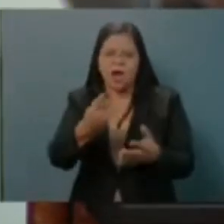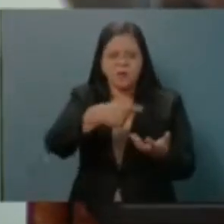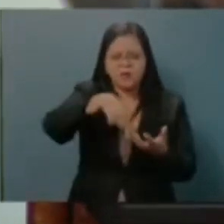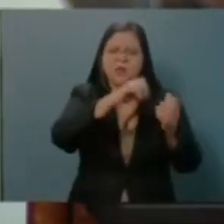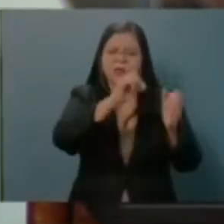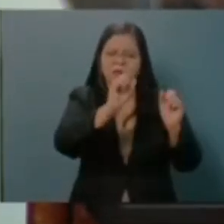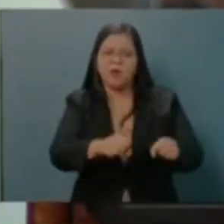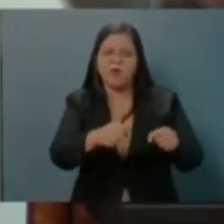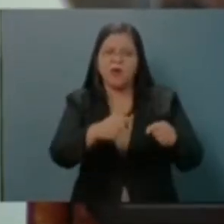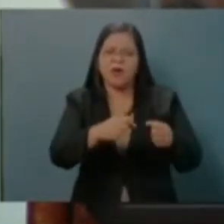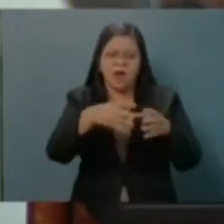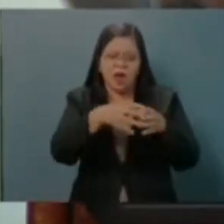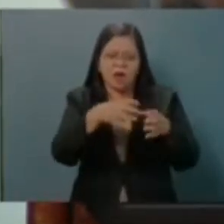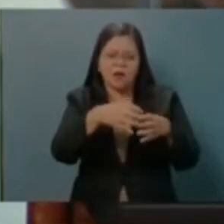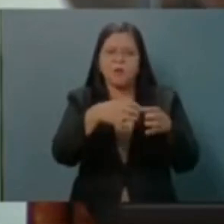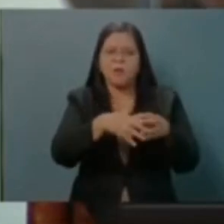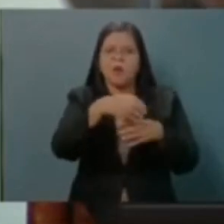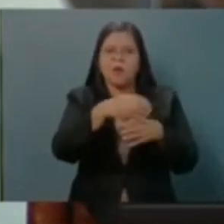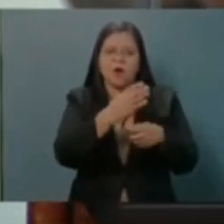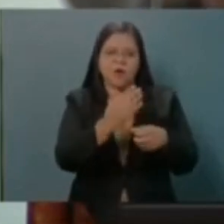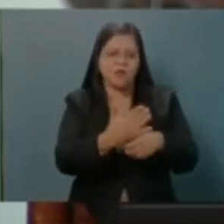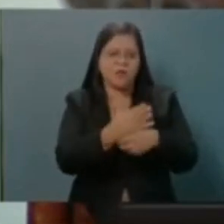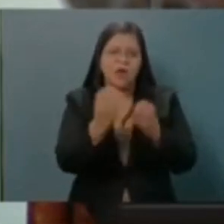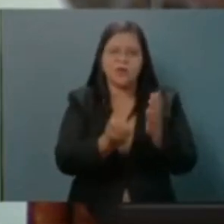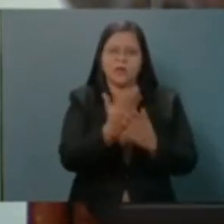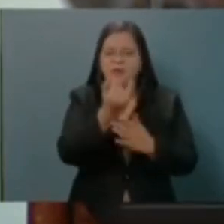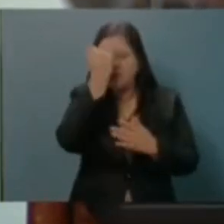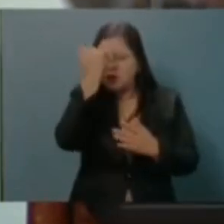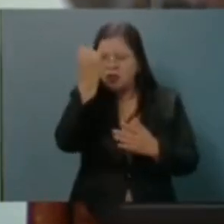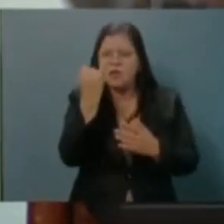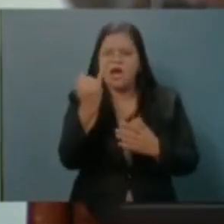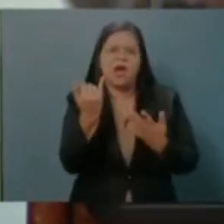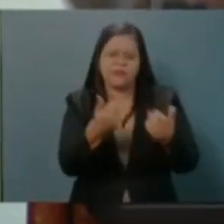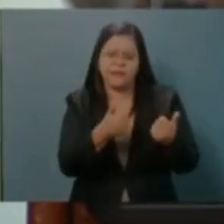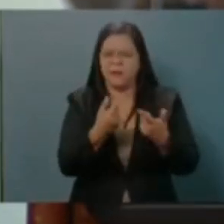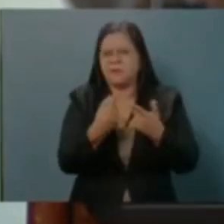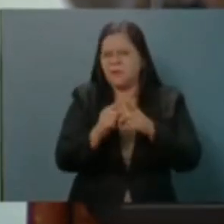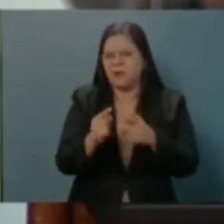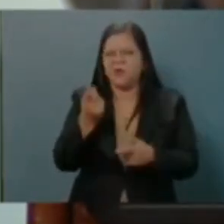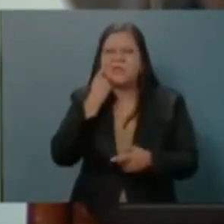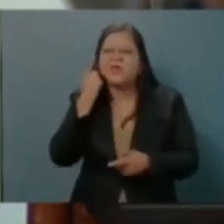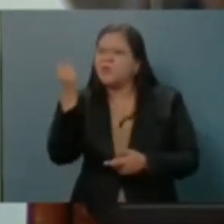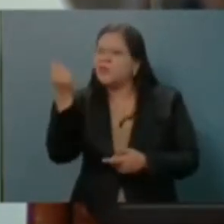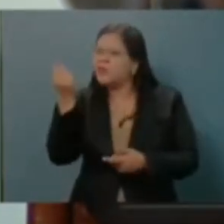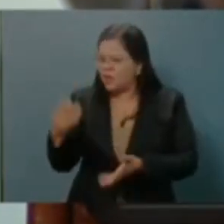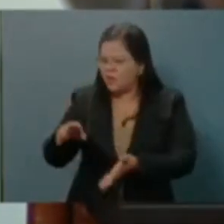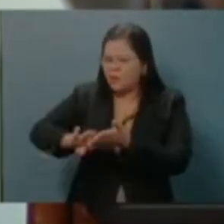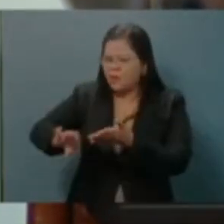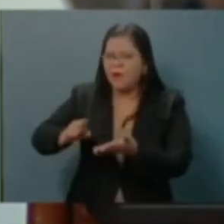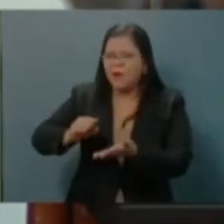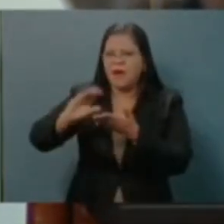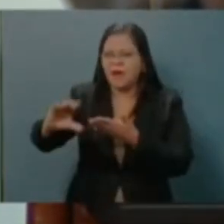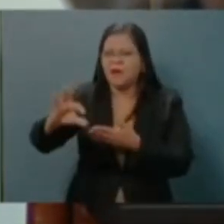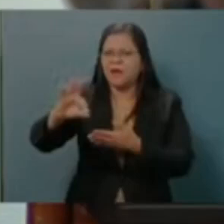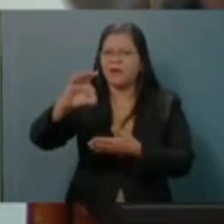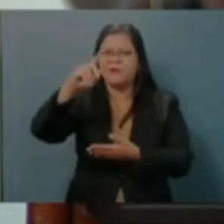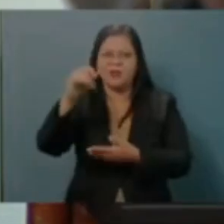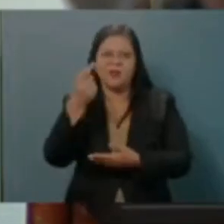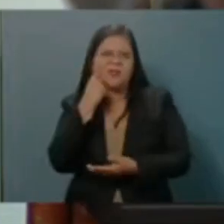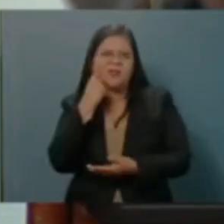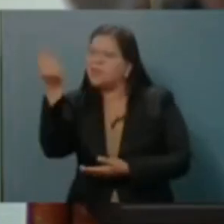aprobar y está bien. Por ejemplo, no se dice de dónde van a salir los recursos para la entrega del FODES.